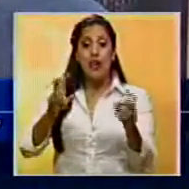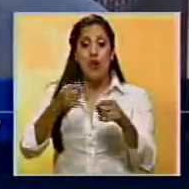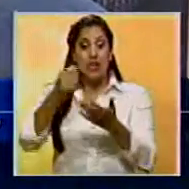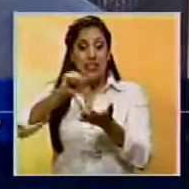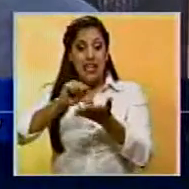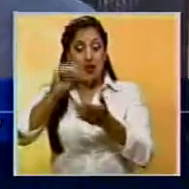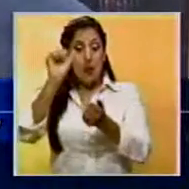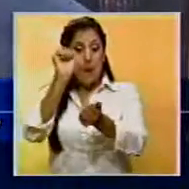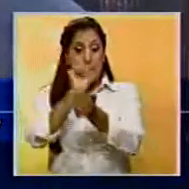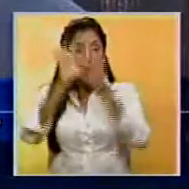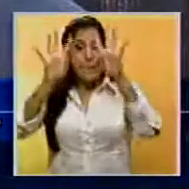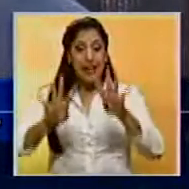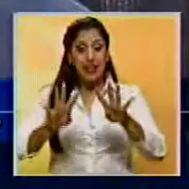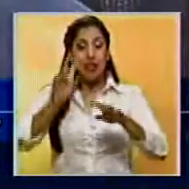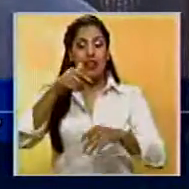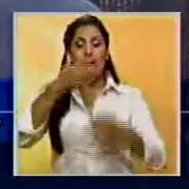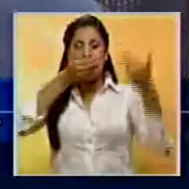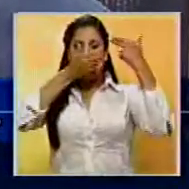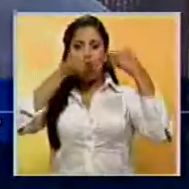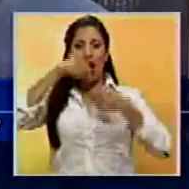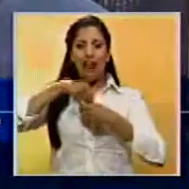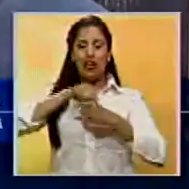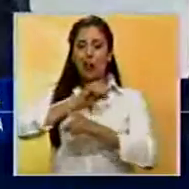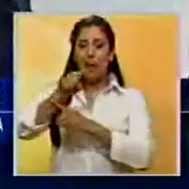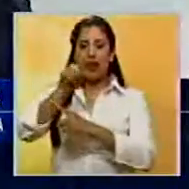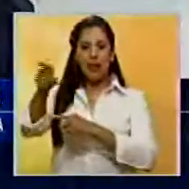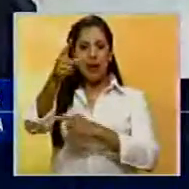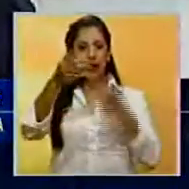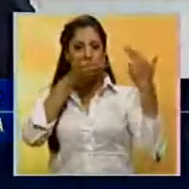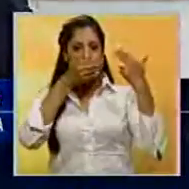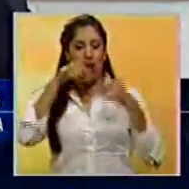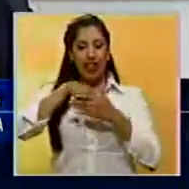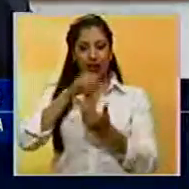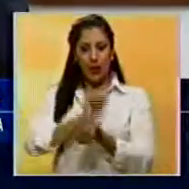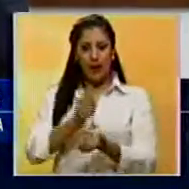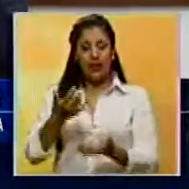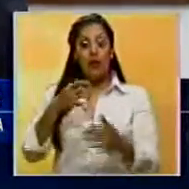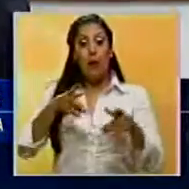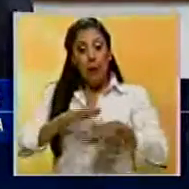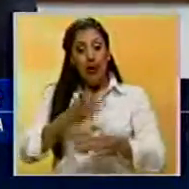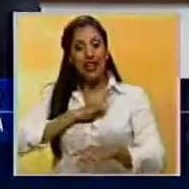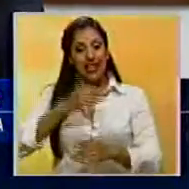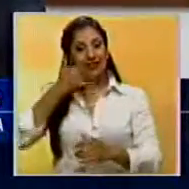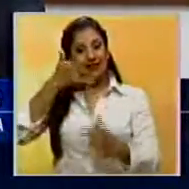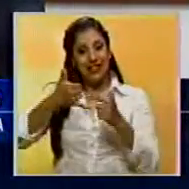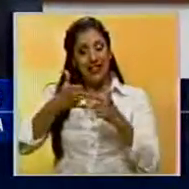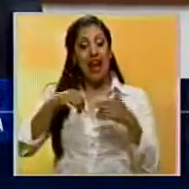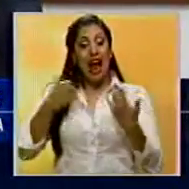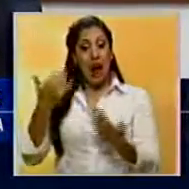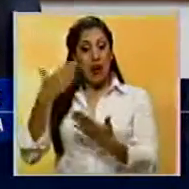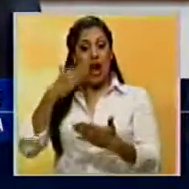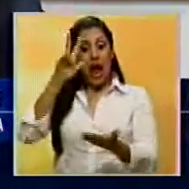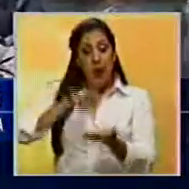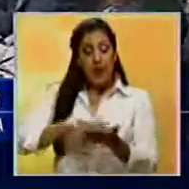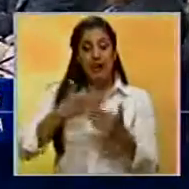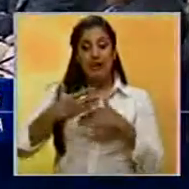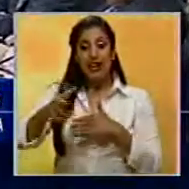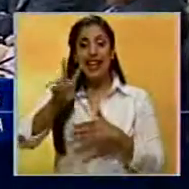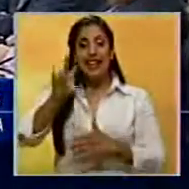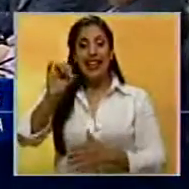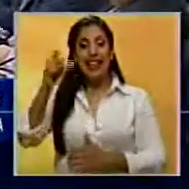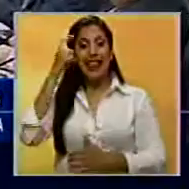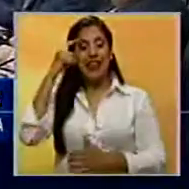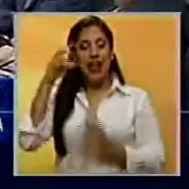los centros penitenciarios y el delito de secuestro. Los parlamentarios de la MUD y el PSV aprobaron una prórroga de 30 días para